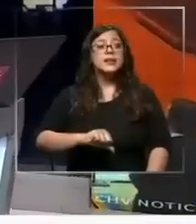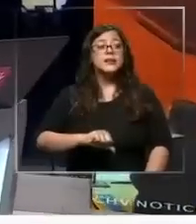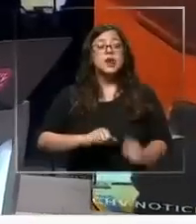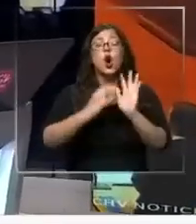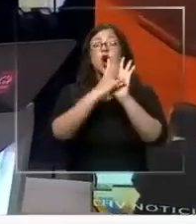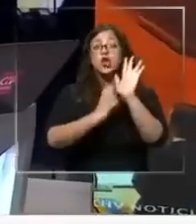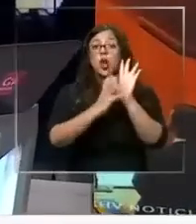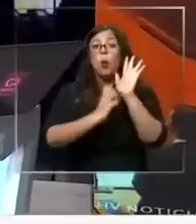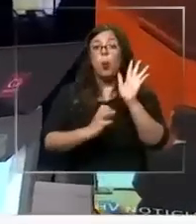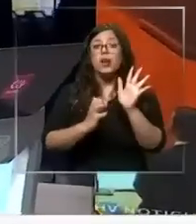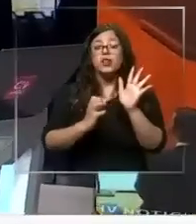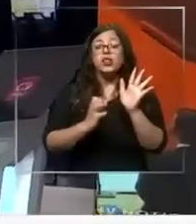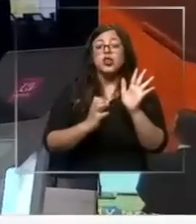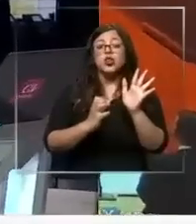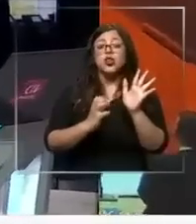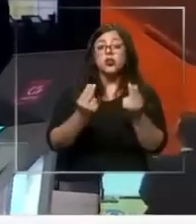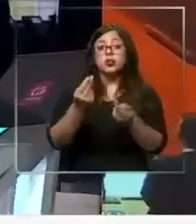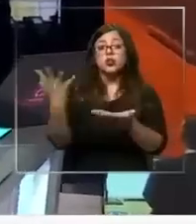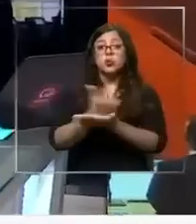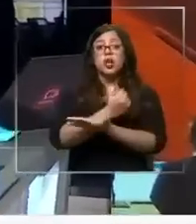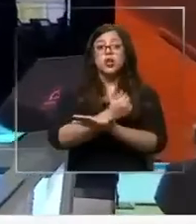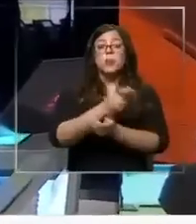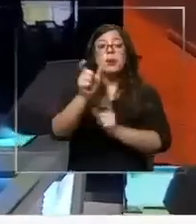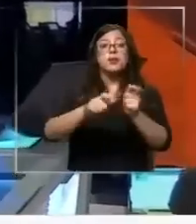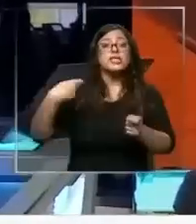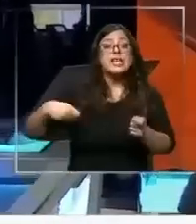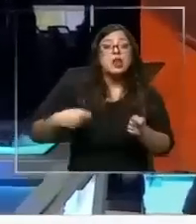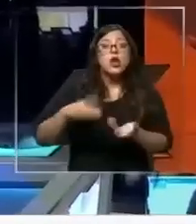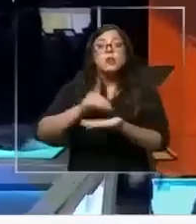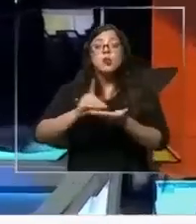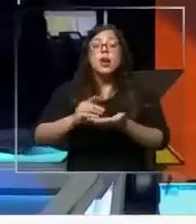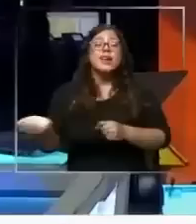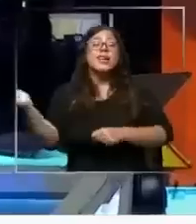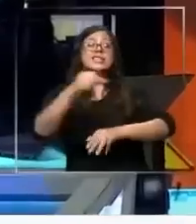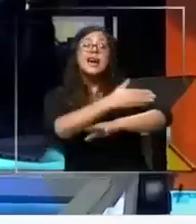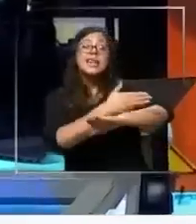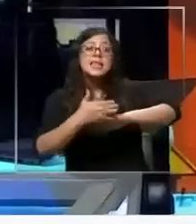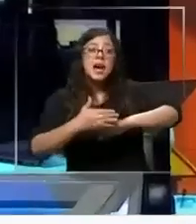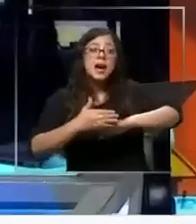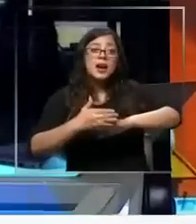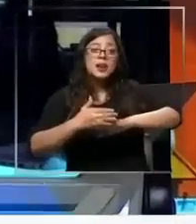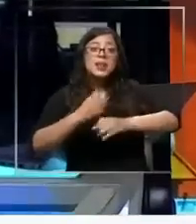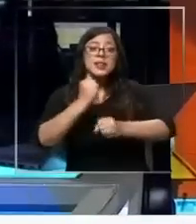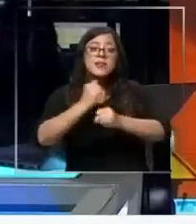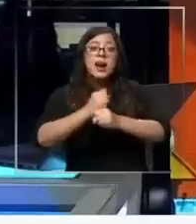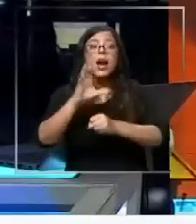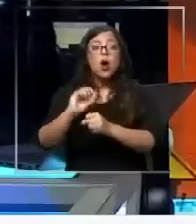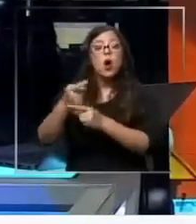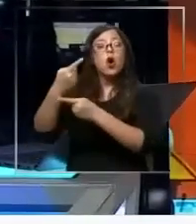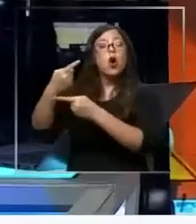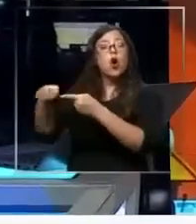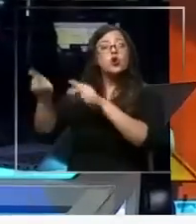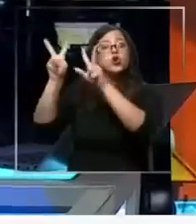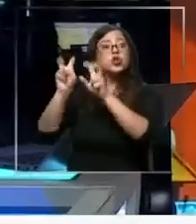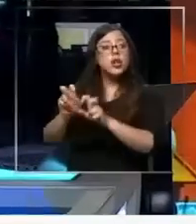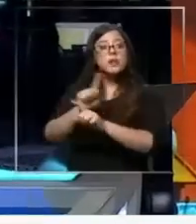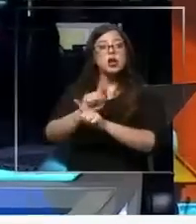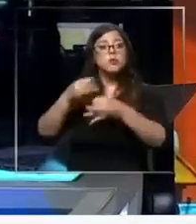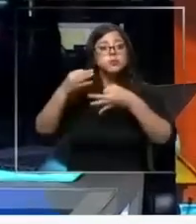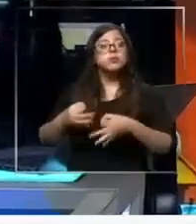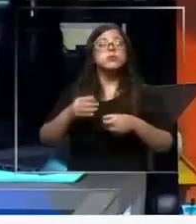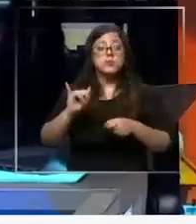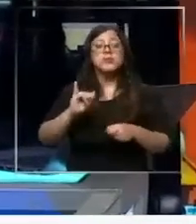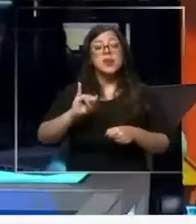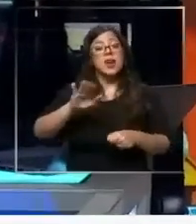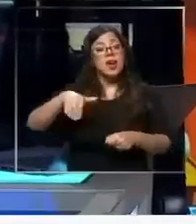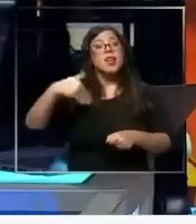parlamentaria, a senadores y diputados que o lleguen tarde o que tengan otras conductas indebidas. Esto después del reportaje de